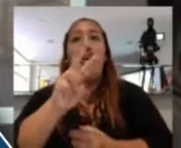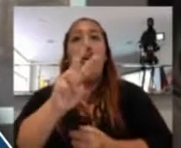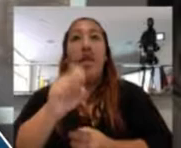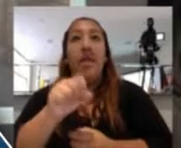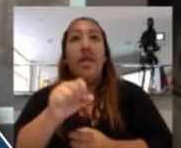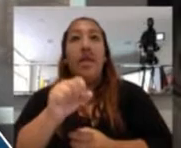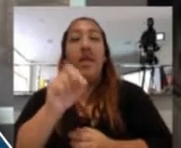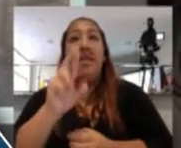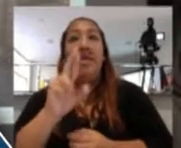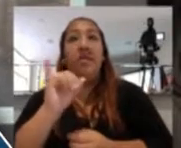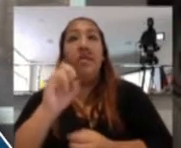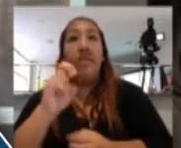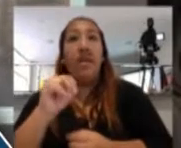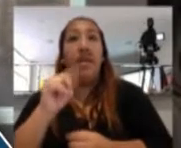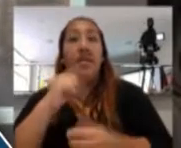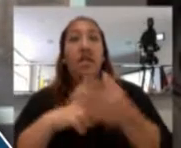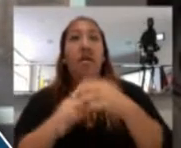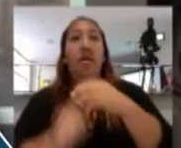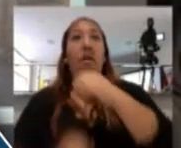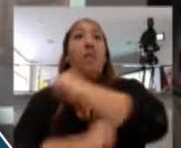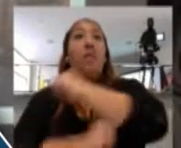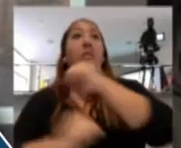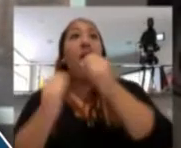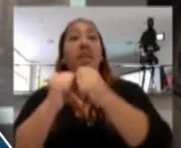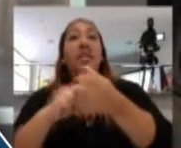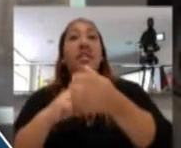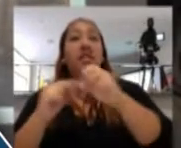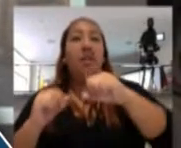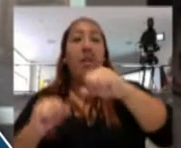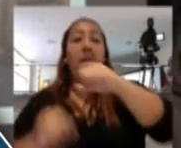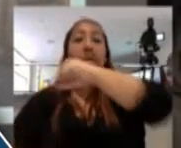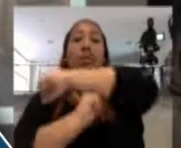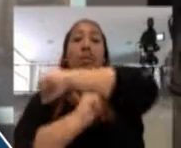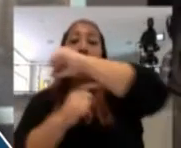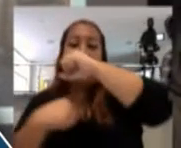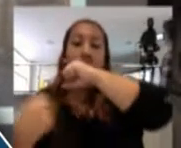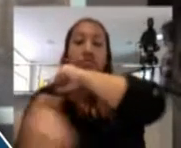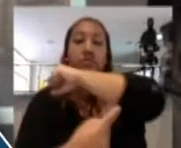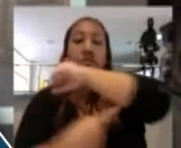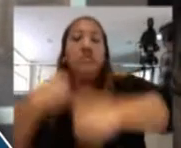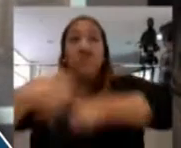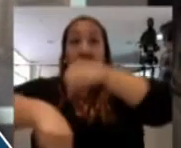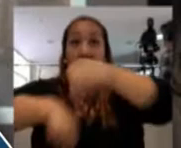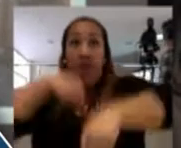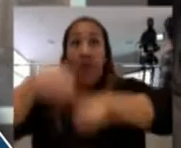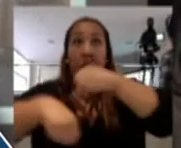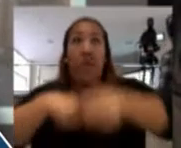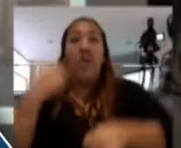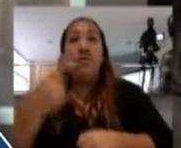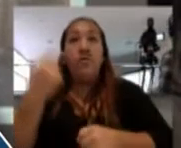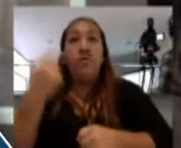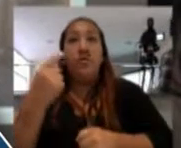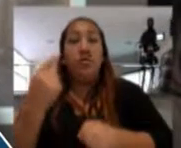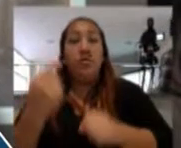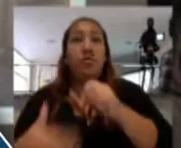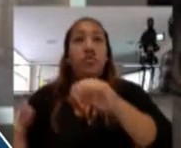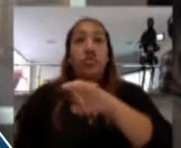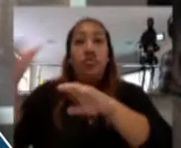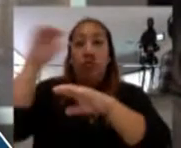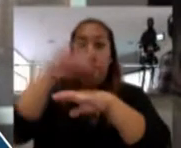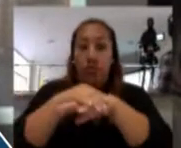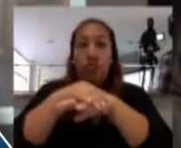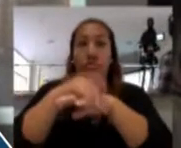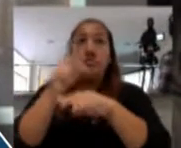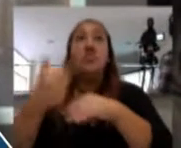es este puente circular que permite el paso de bicicletas y peatones sobre una